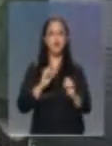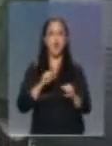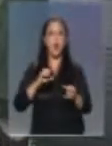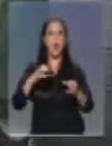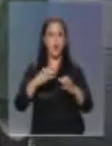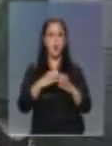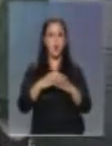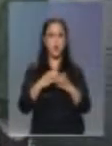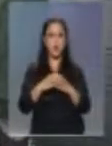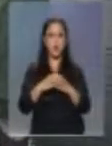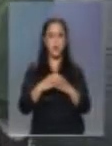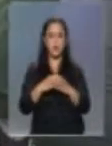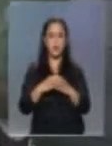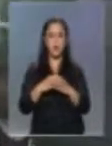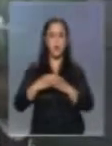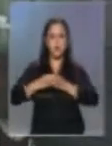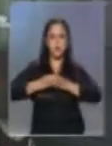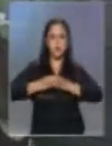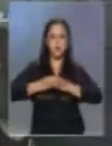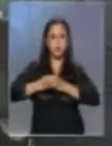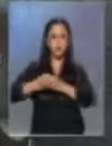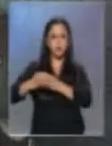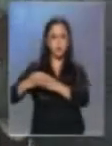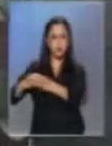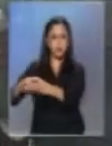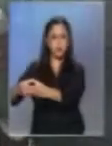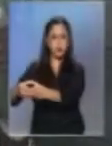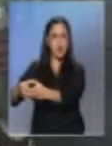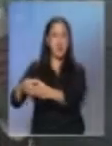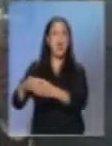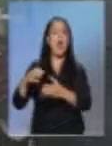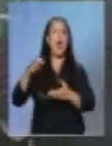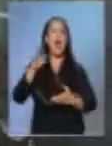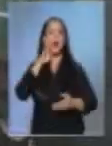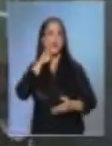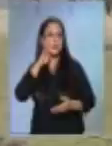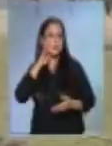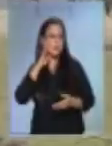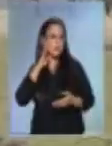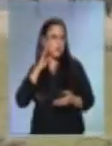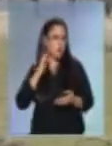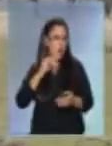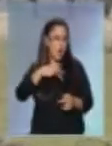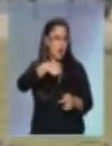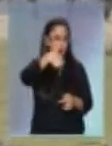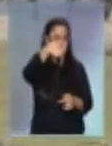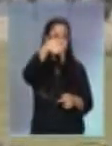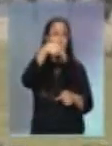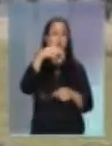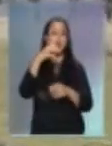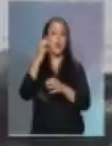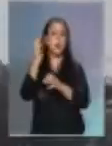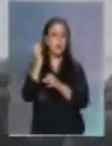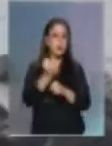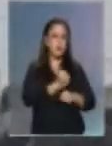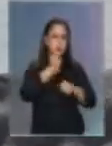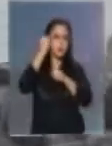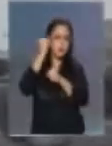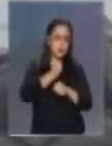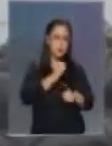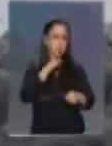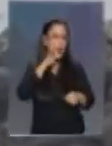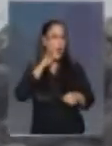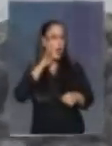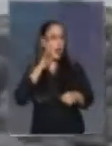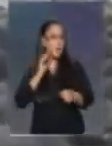y salimos a limpiar, empezando desde el lado norte a pie, cargando todo